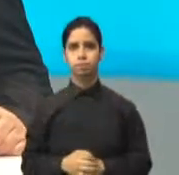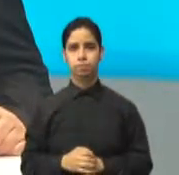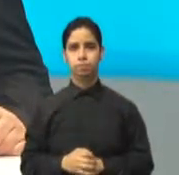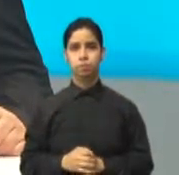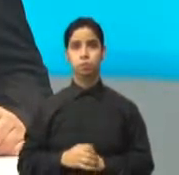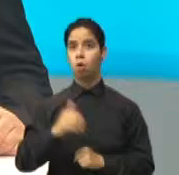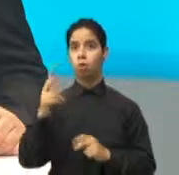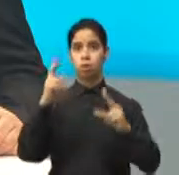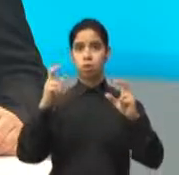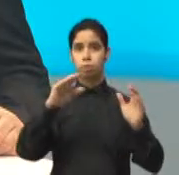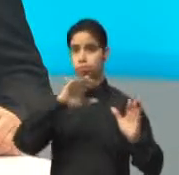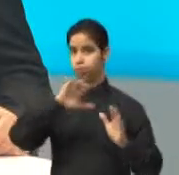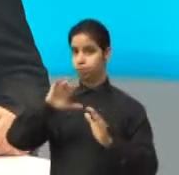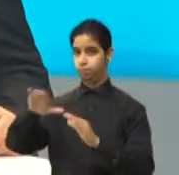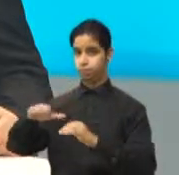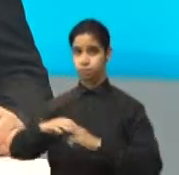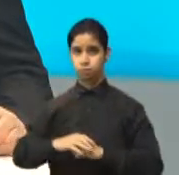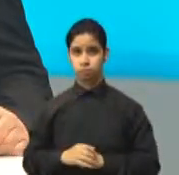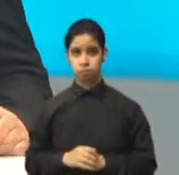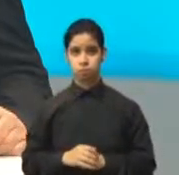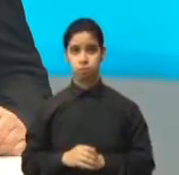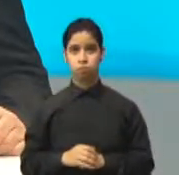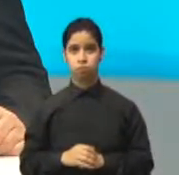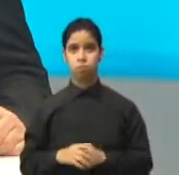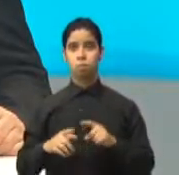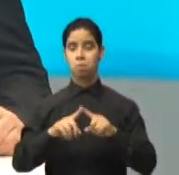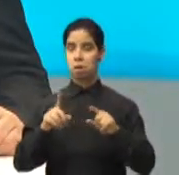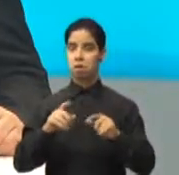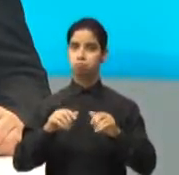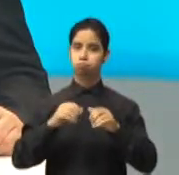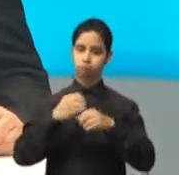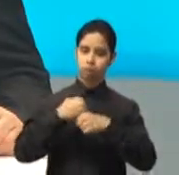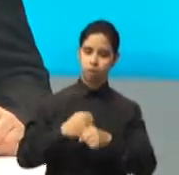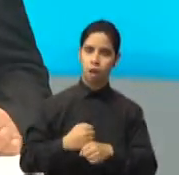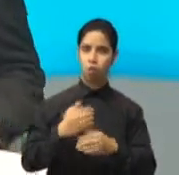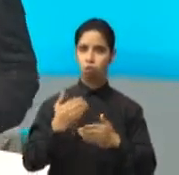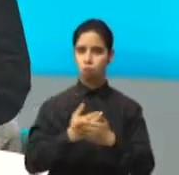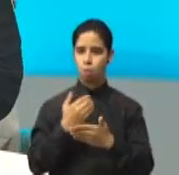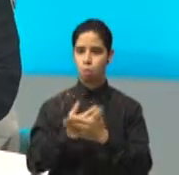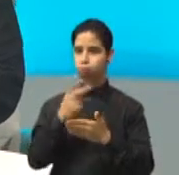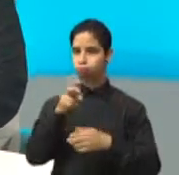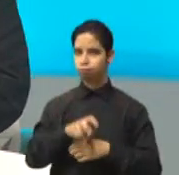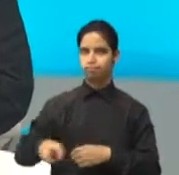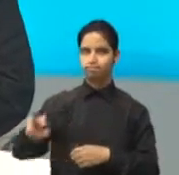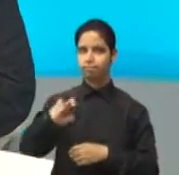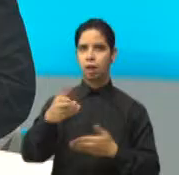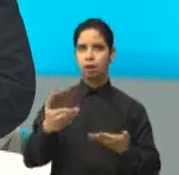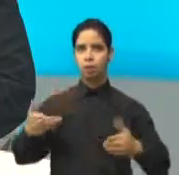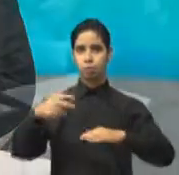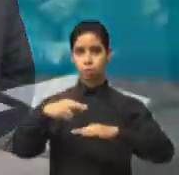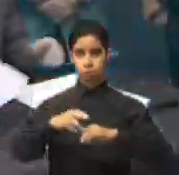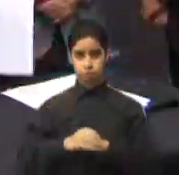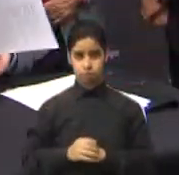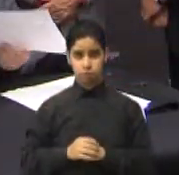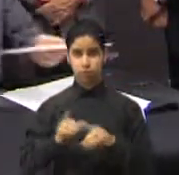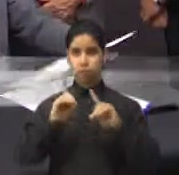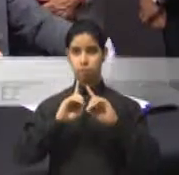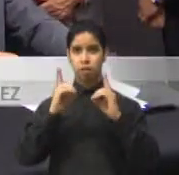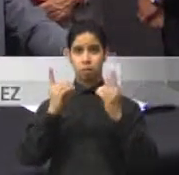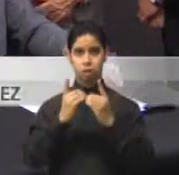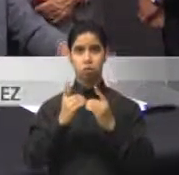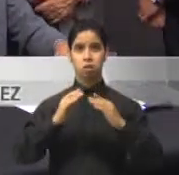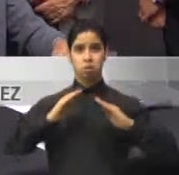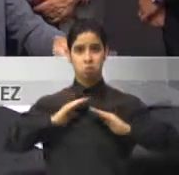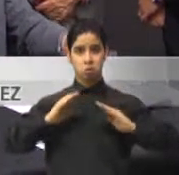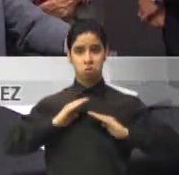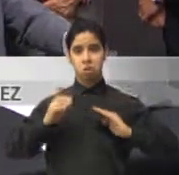otros temas, con el propósito de desarrollar uno de los atractivos turísticos más importantes del país, el Departamento de Recreación y Deportes y el municipio de Mayagüez